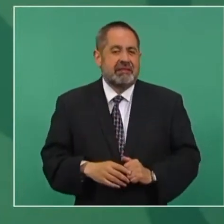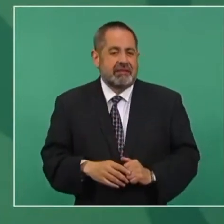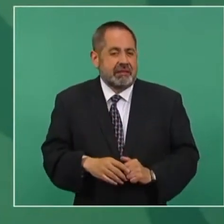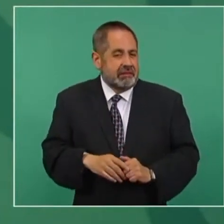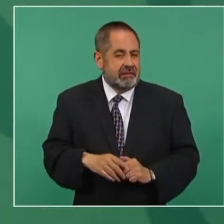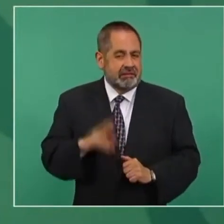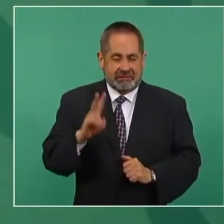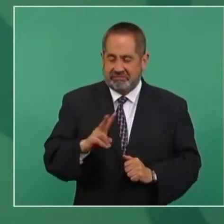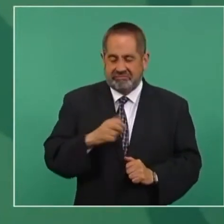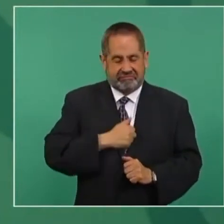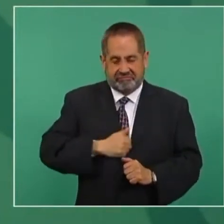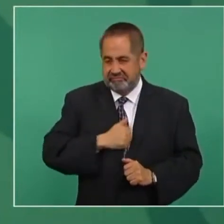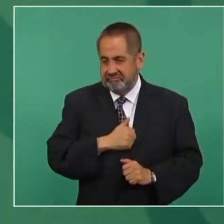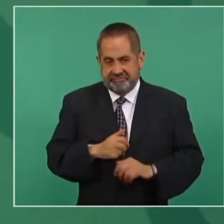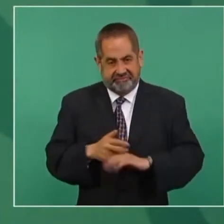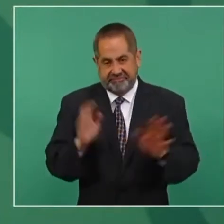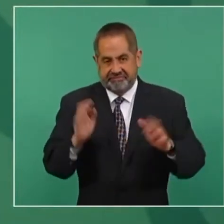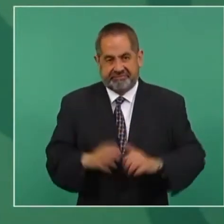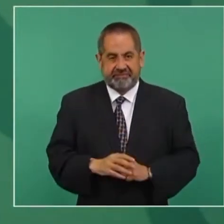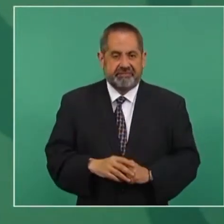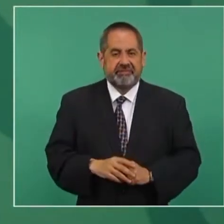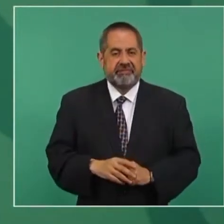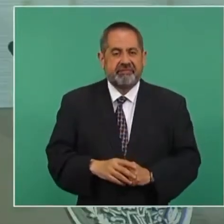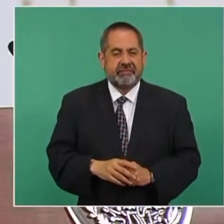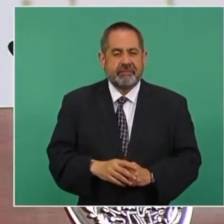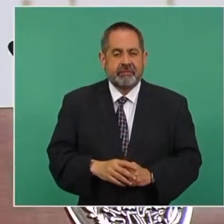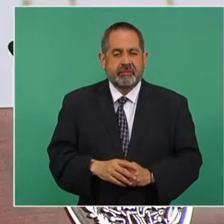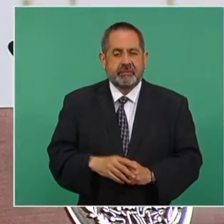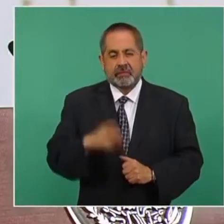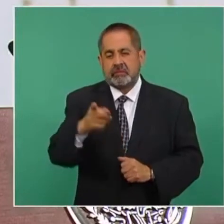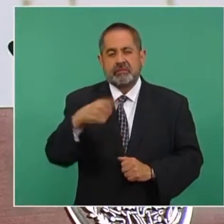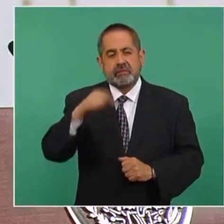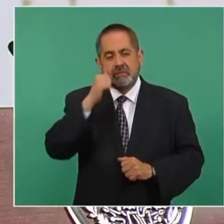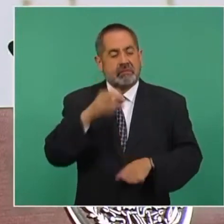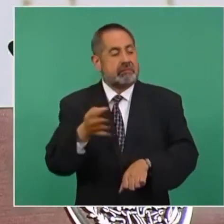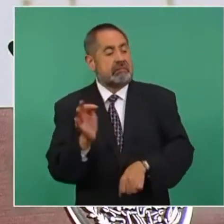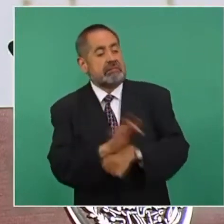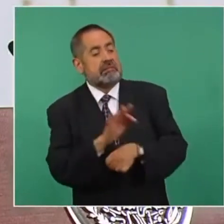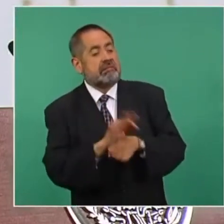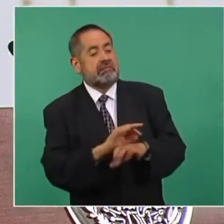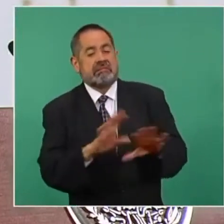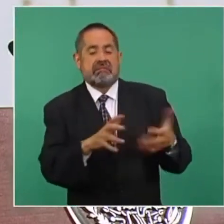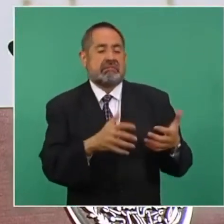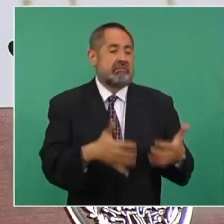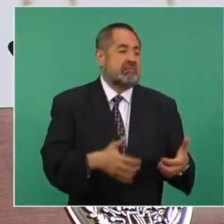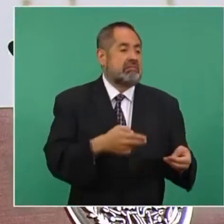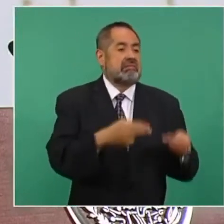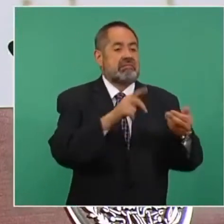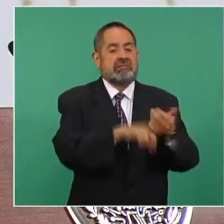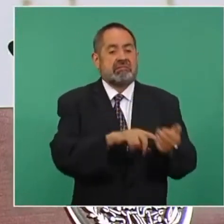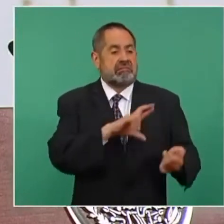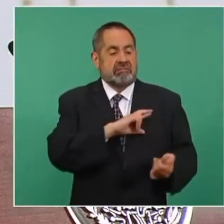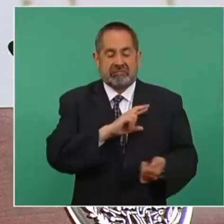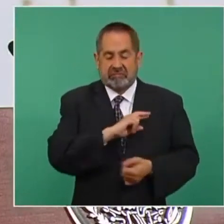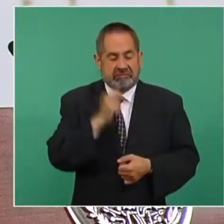Ahora, desgraciadamente, se favorece el interés privado